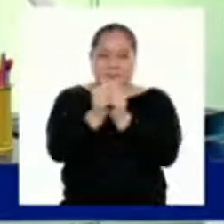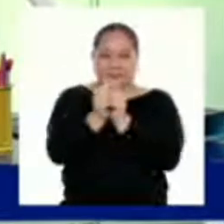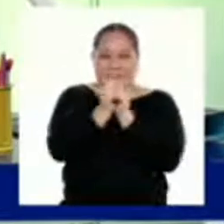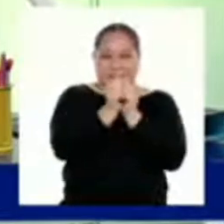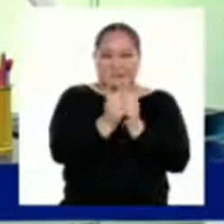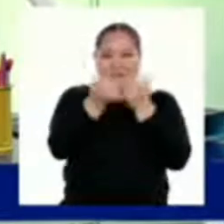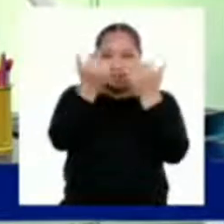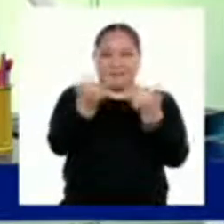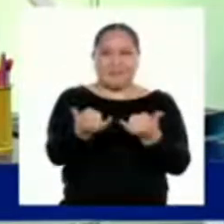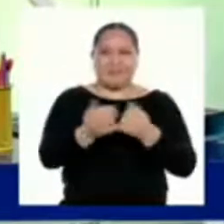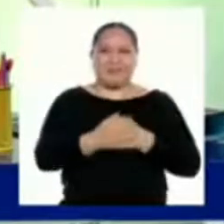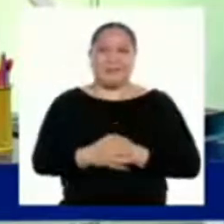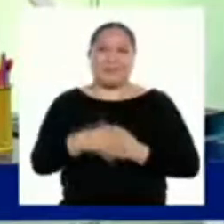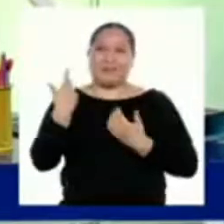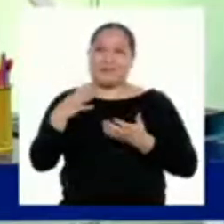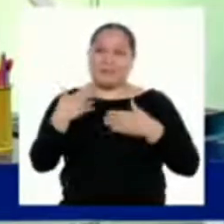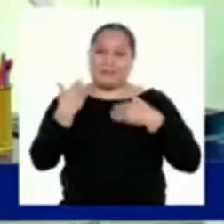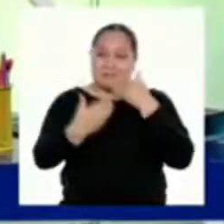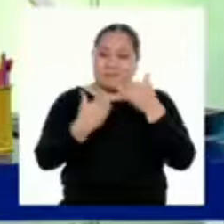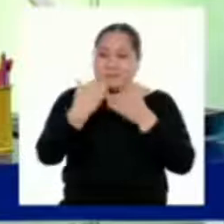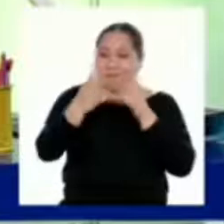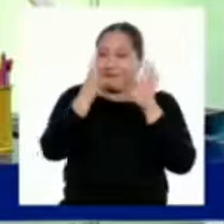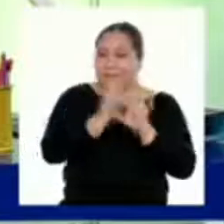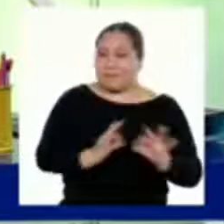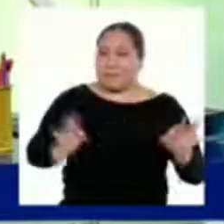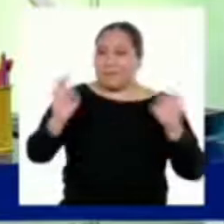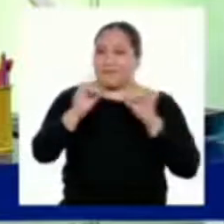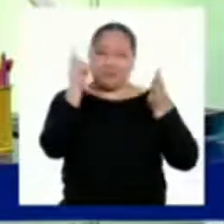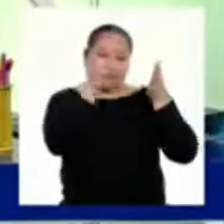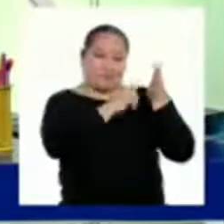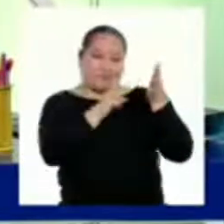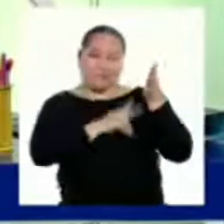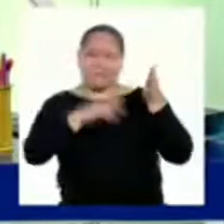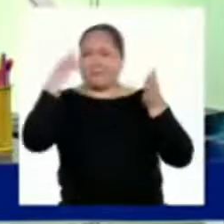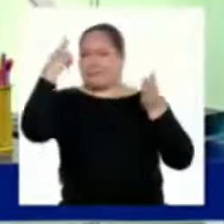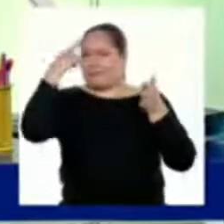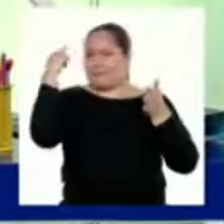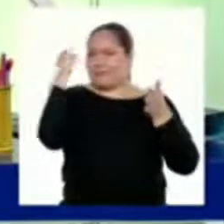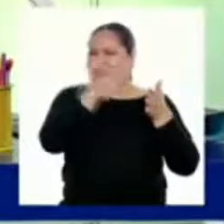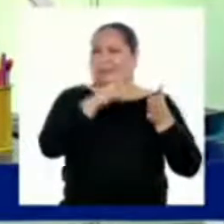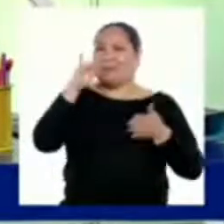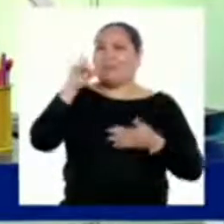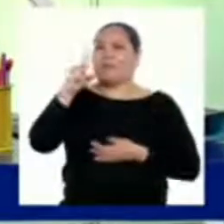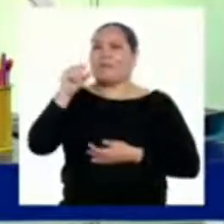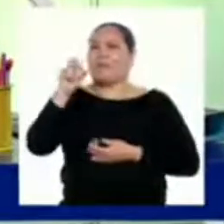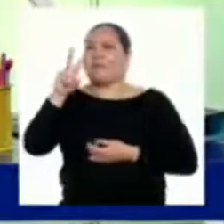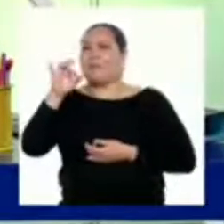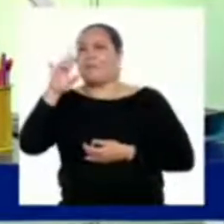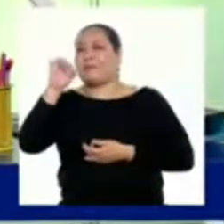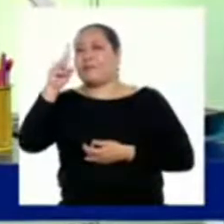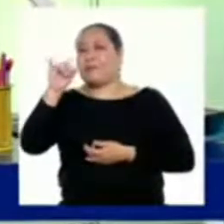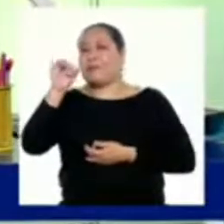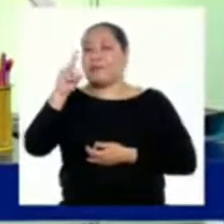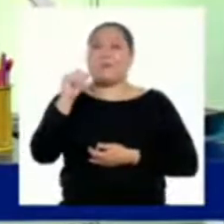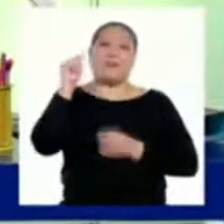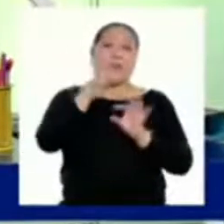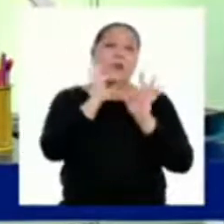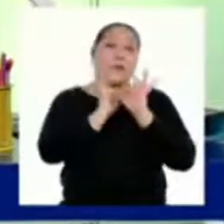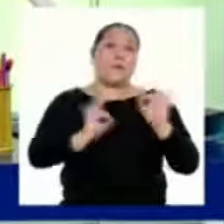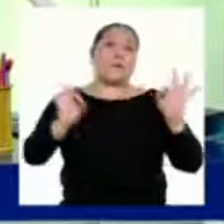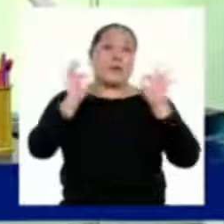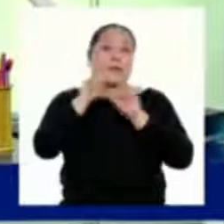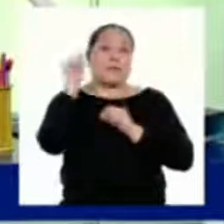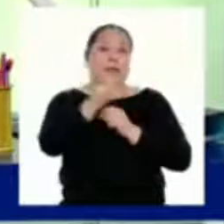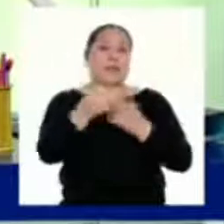día de hoy hemos hecho un avance importante al leer y reflexionar sobre la biodiversidad y la importancia que esta tiene para nosotros